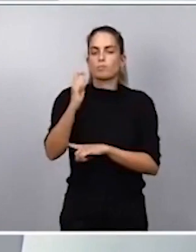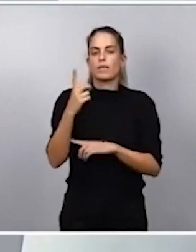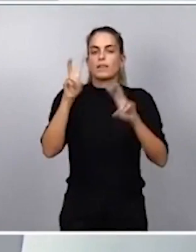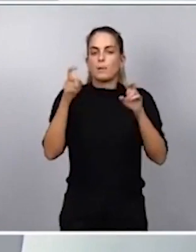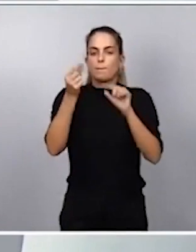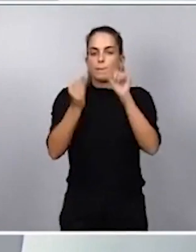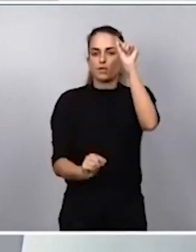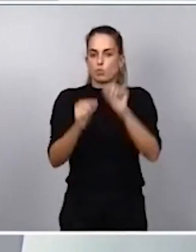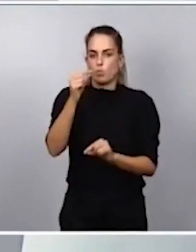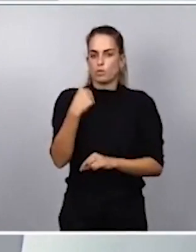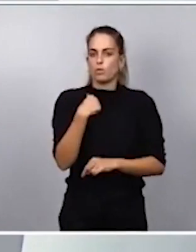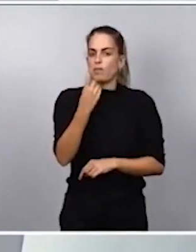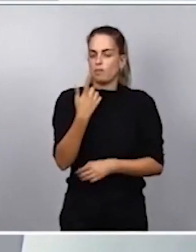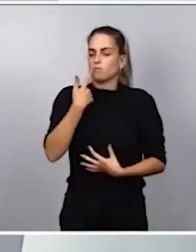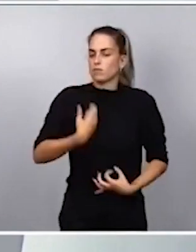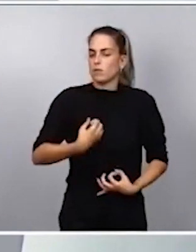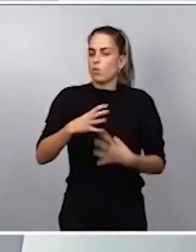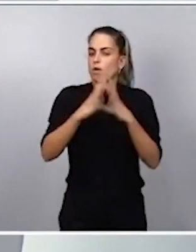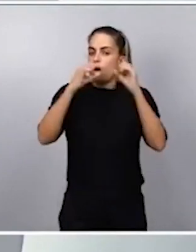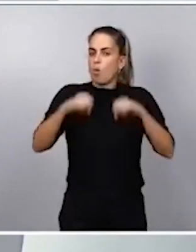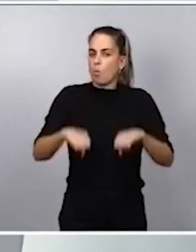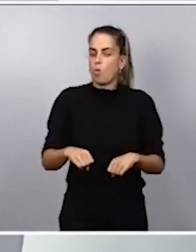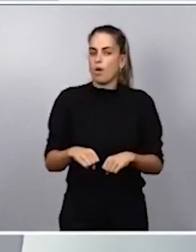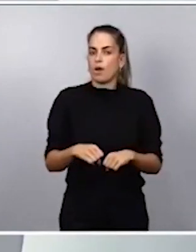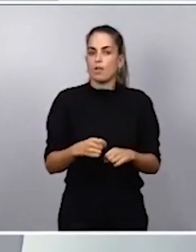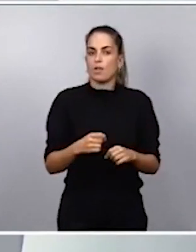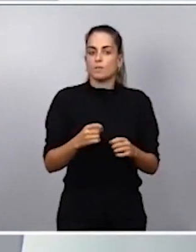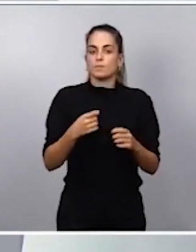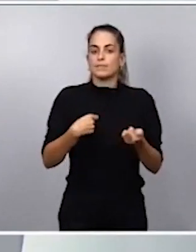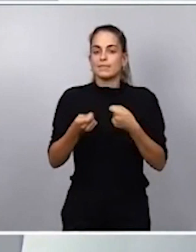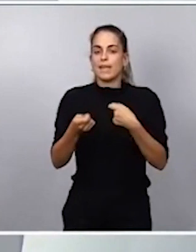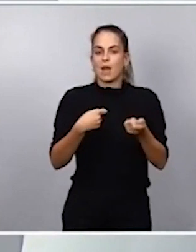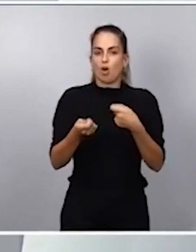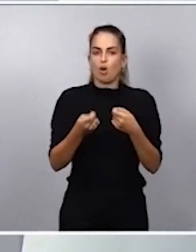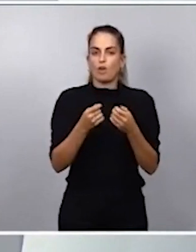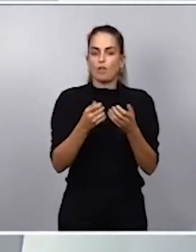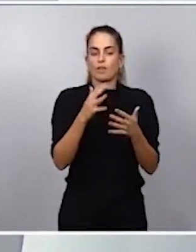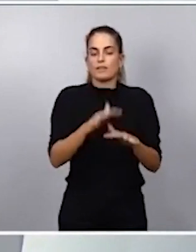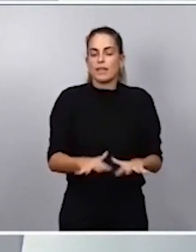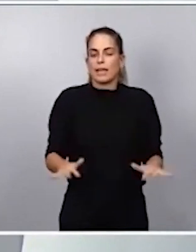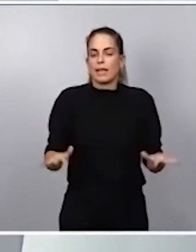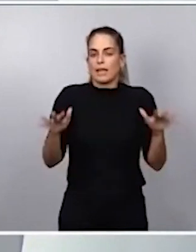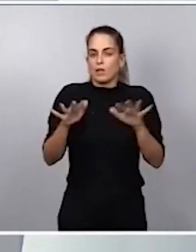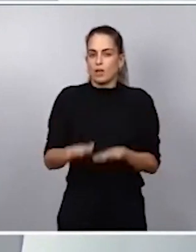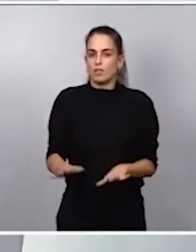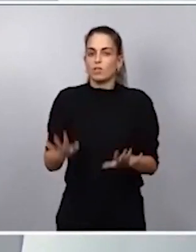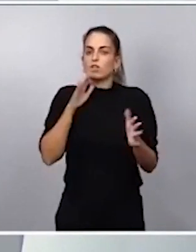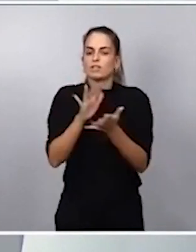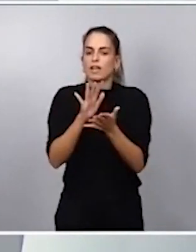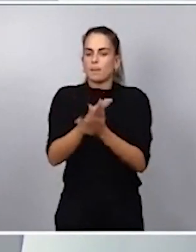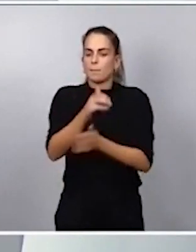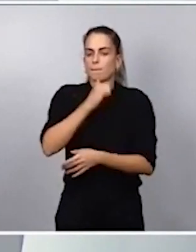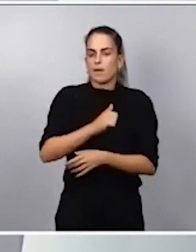Los acuerdos se cuecen o se negocian a fuego lento, por tanto, tranquilidad y paciencia, pero es evidente que no hay acuerdo.